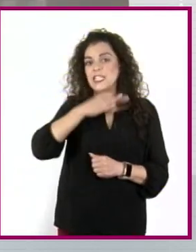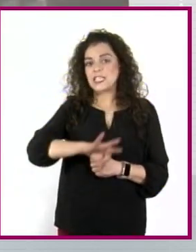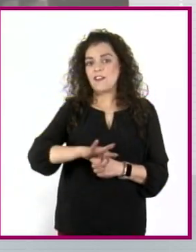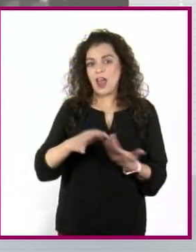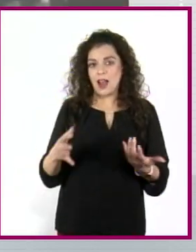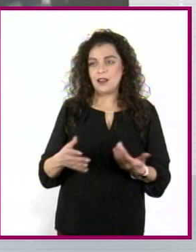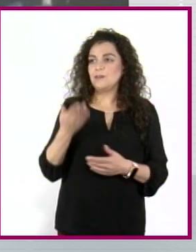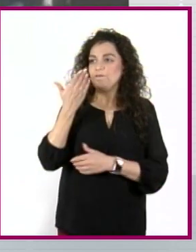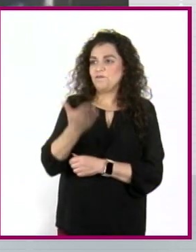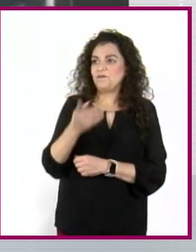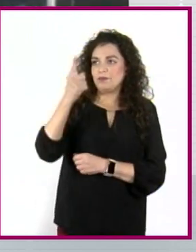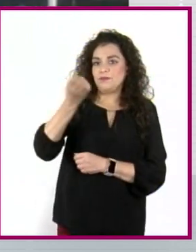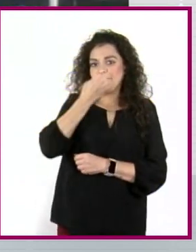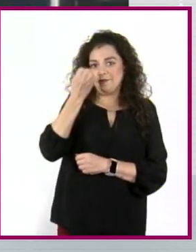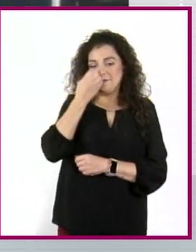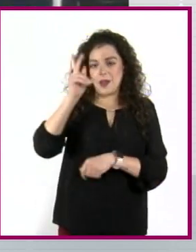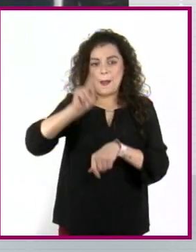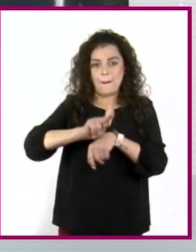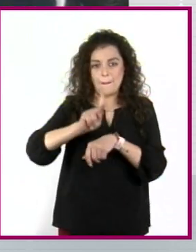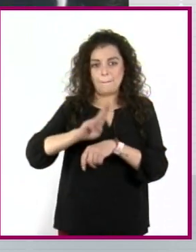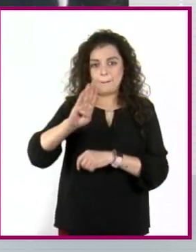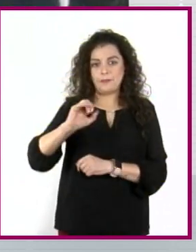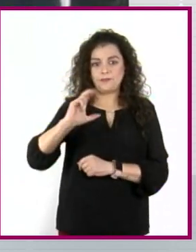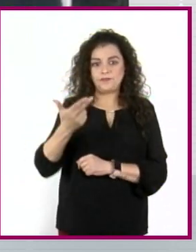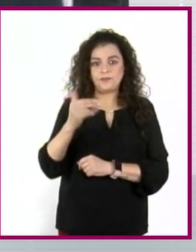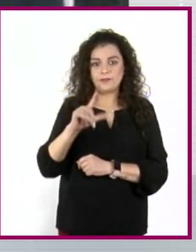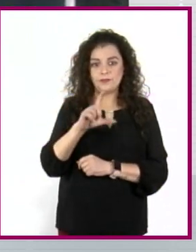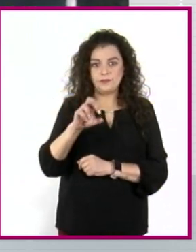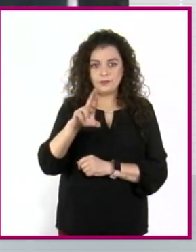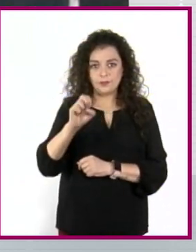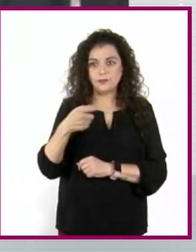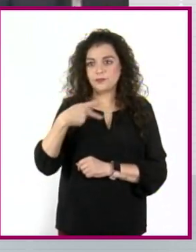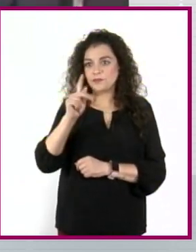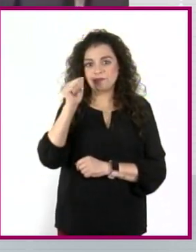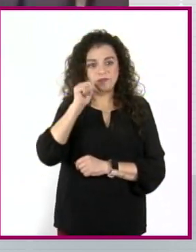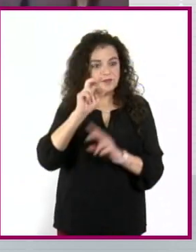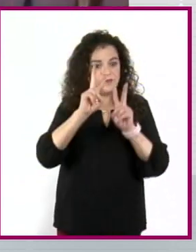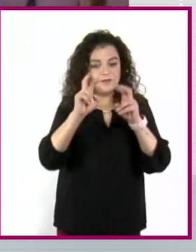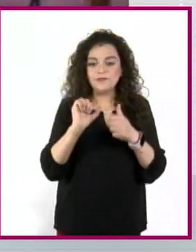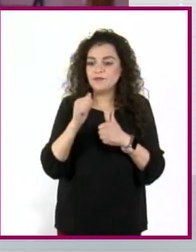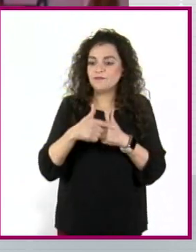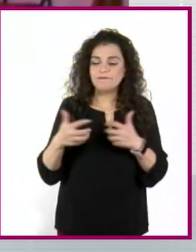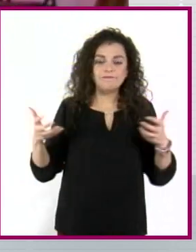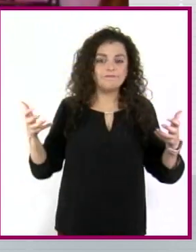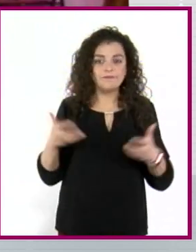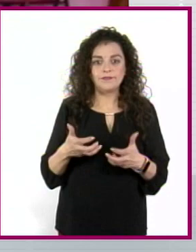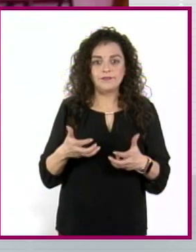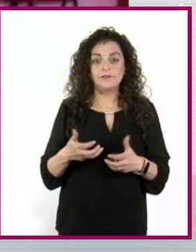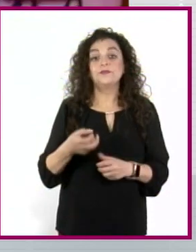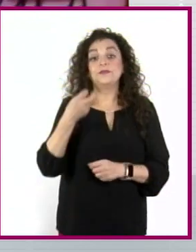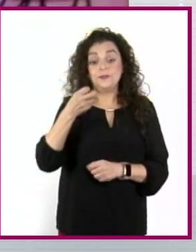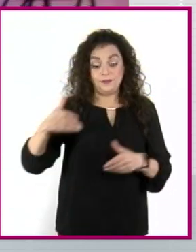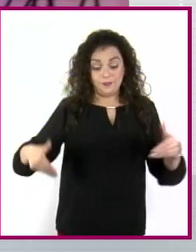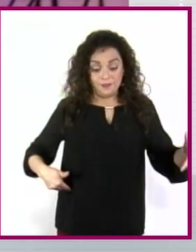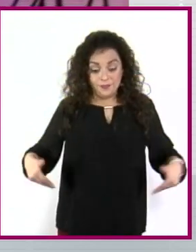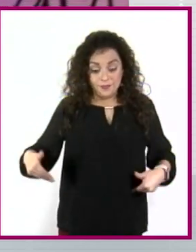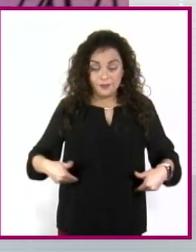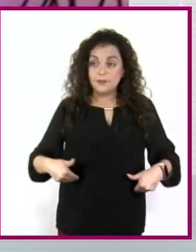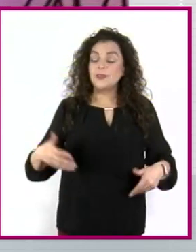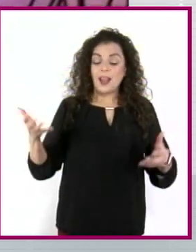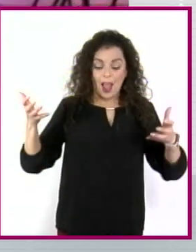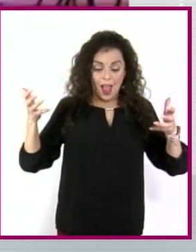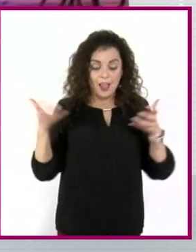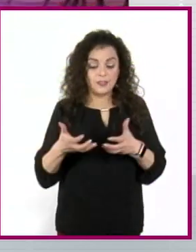Pero siempre había un tema que desarrollar. Y entonces, las obras estaban en función de eso que nos solicitaban.